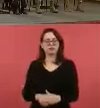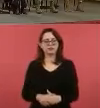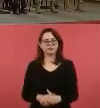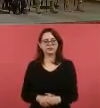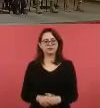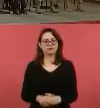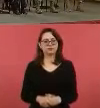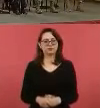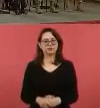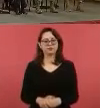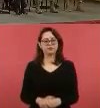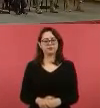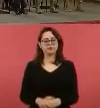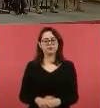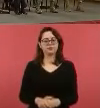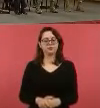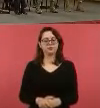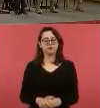Adelante.